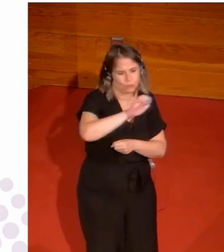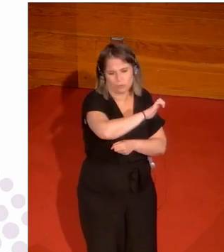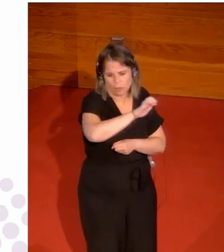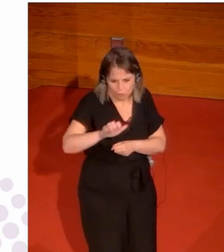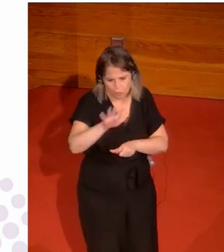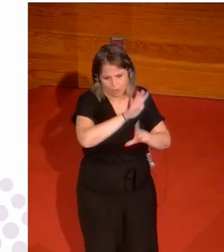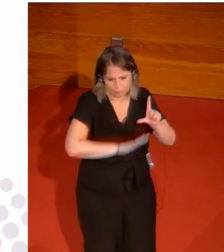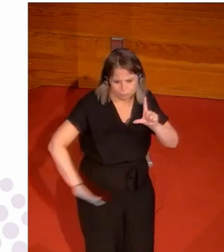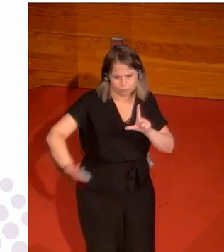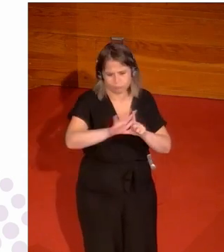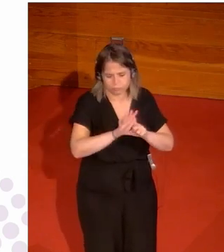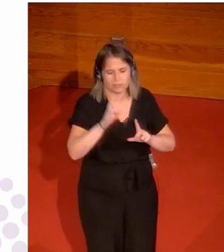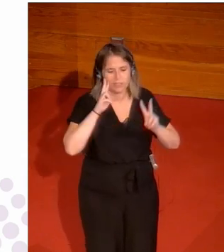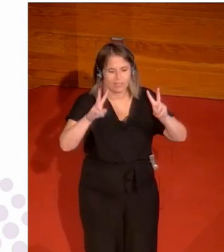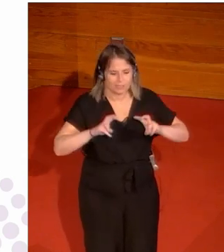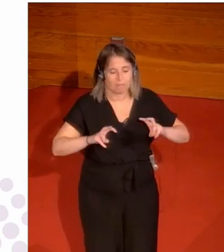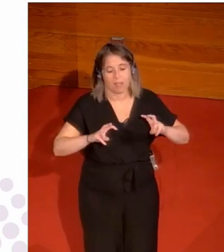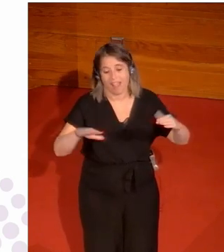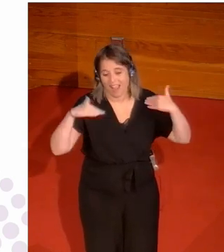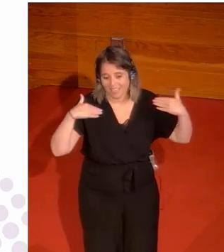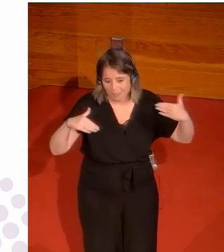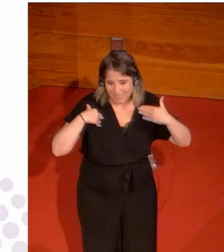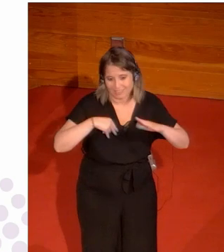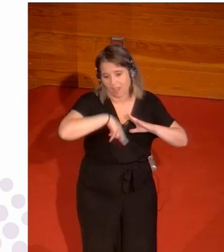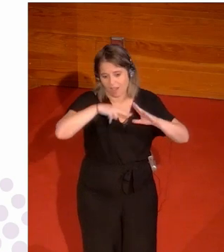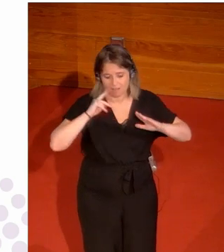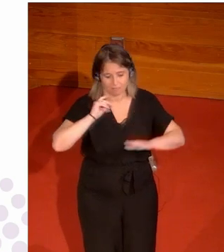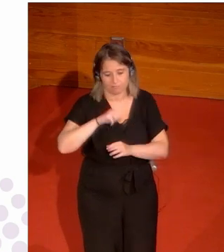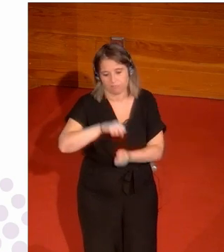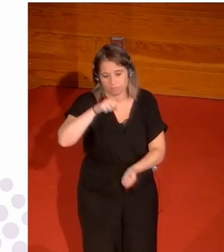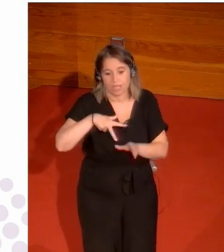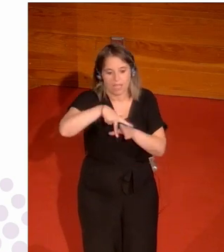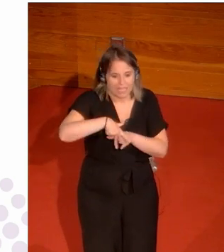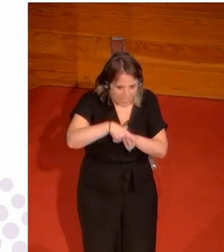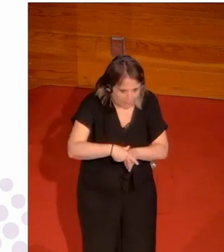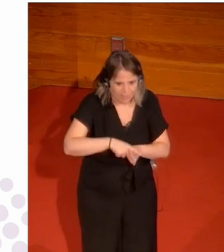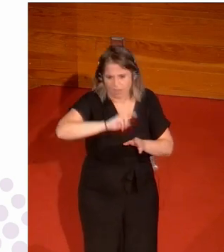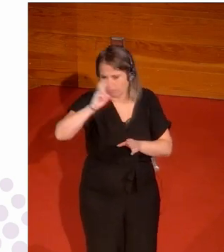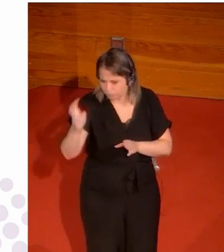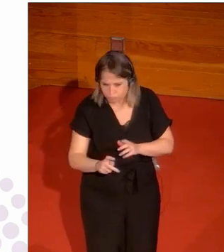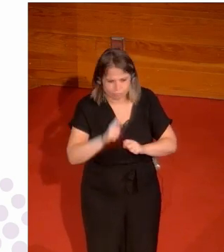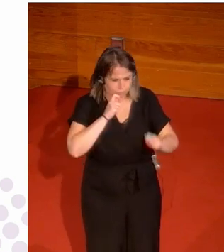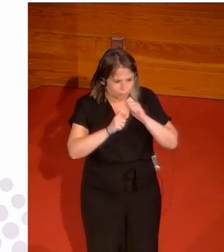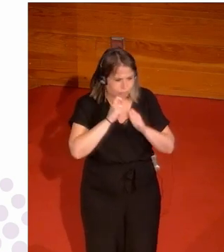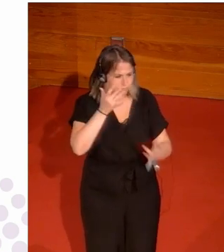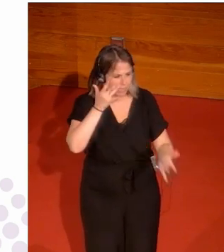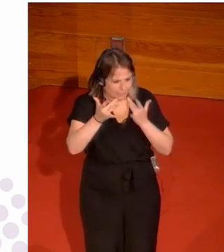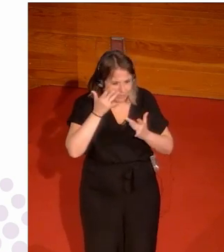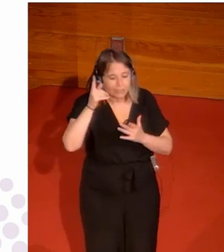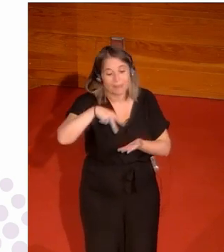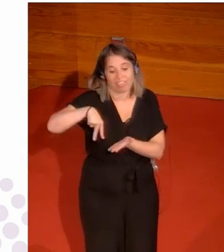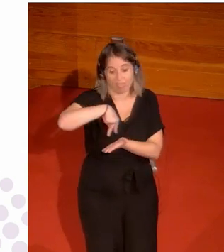du ala nola, gimnazia artistikoa, gimnazia erritmikoa, ipika, irriztaketa artistikoa eta izotz gaineko